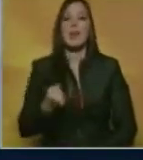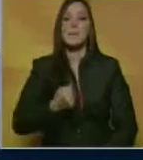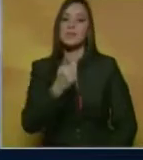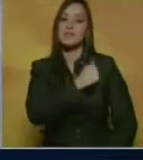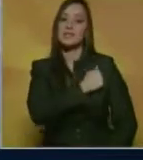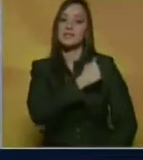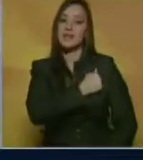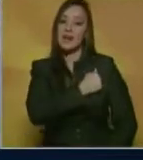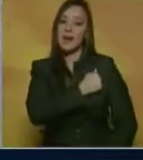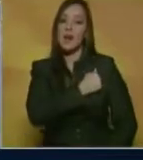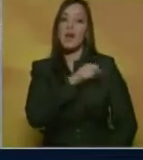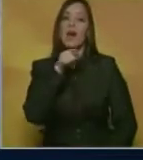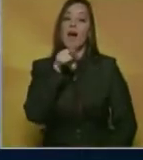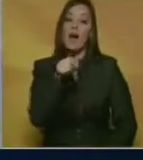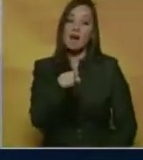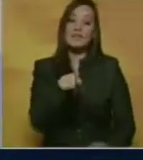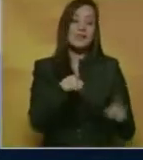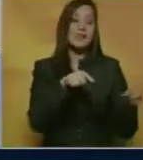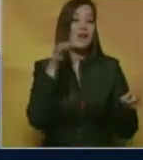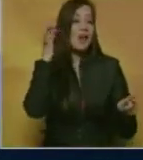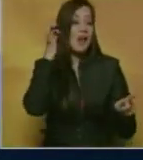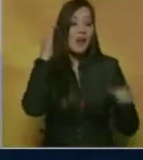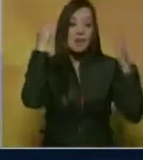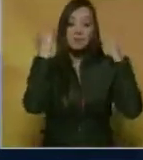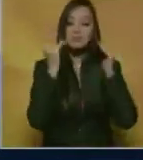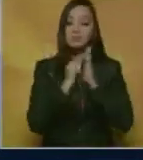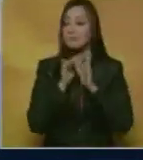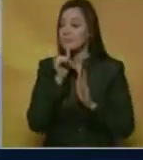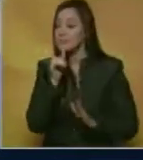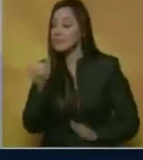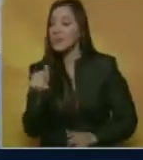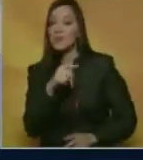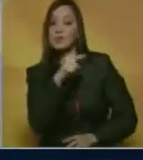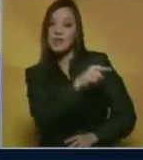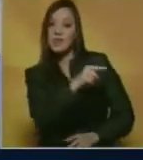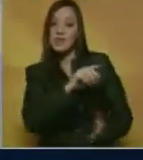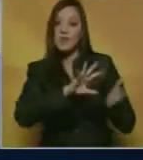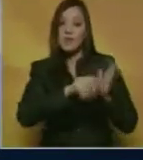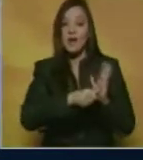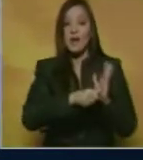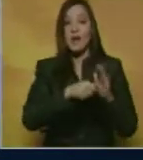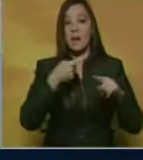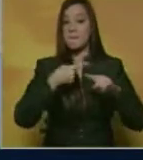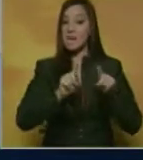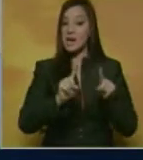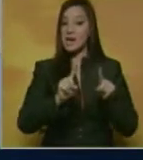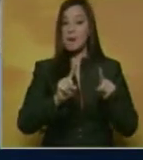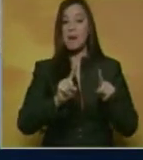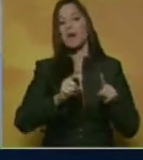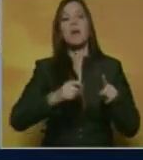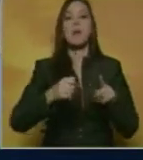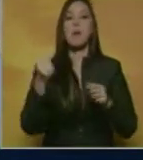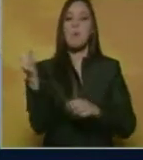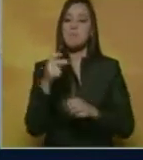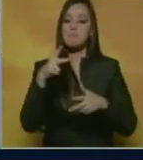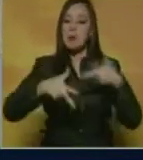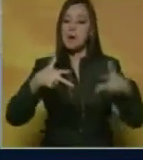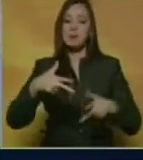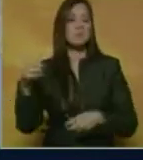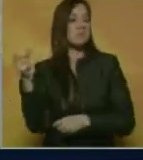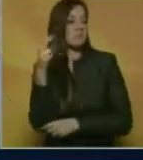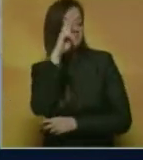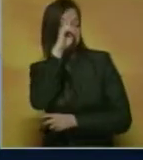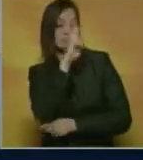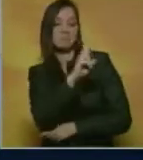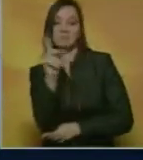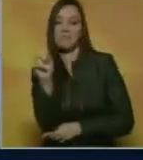Chacao y donde fue denunciado el hecho, los vecinos señalan que la delincuencia ya no respeta los cuerpos de seguridad. Dicen